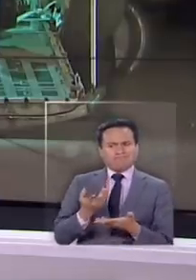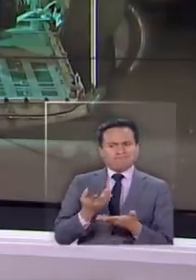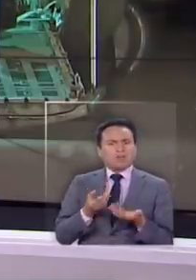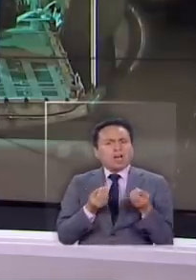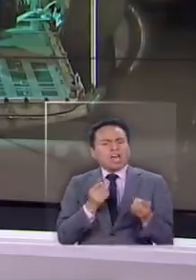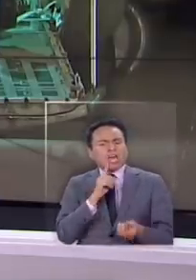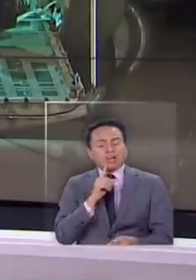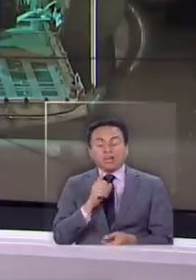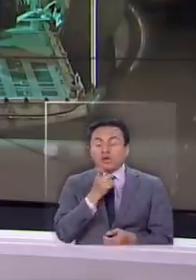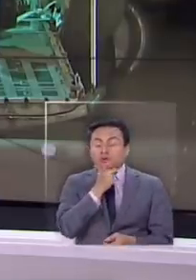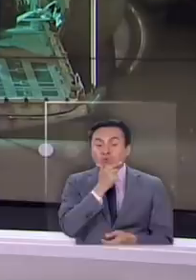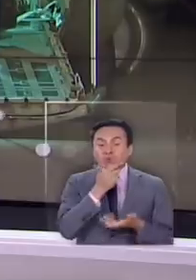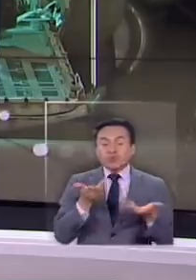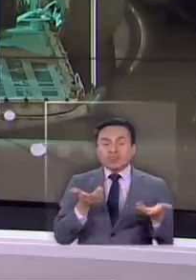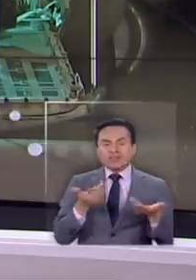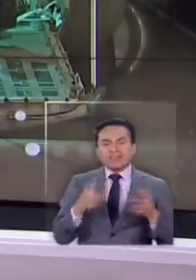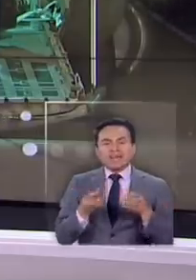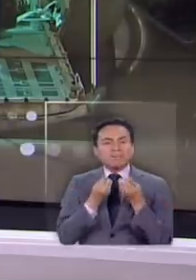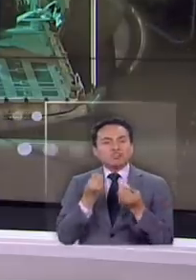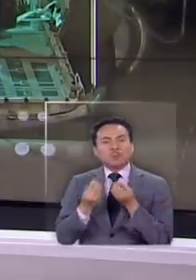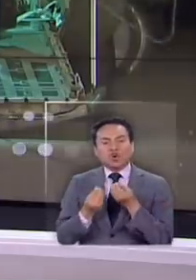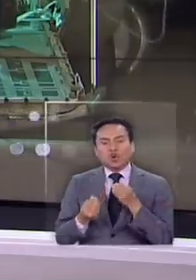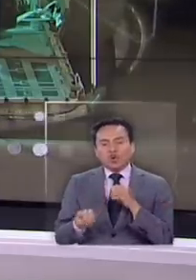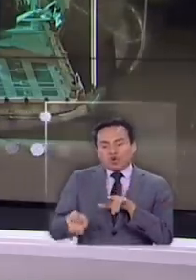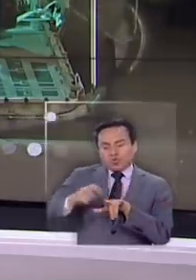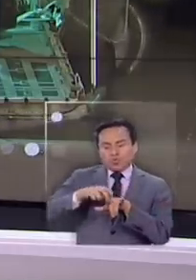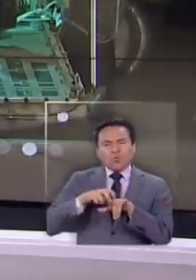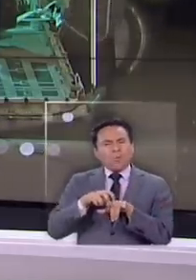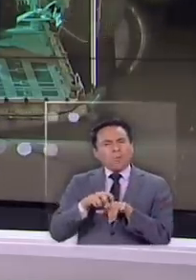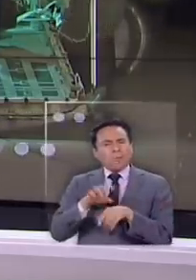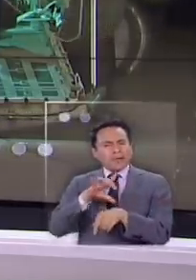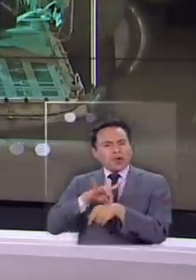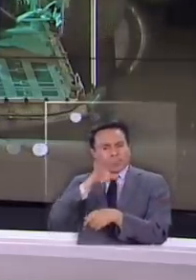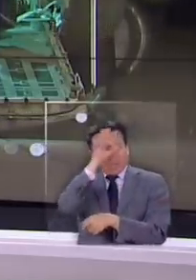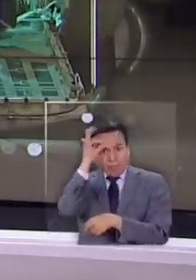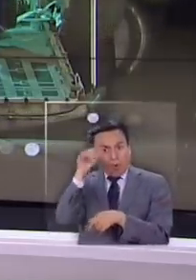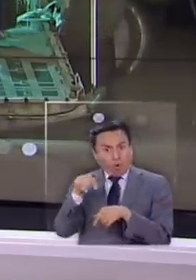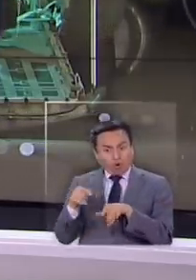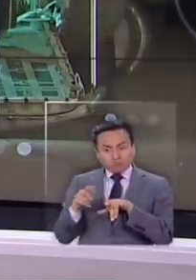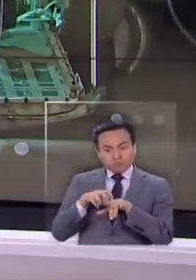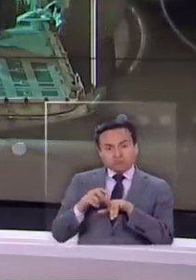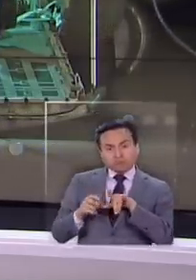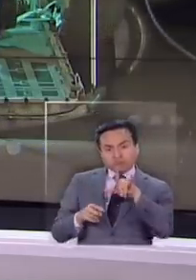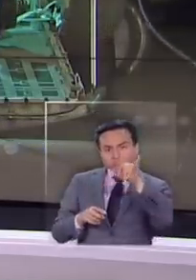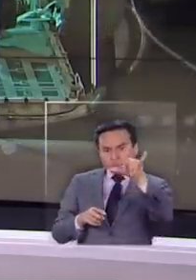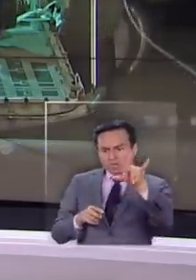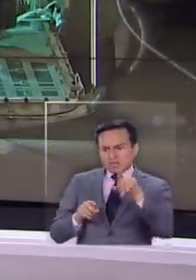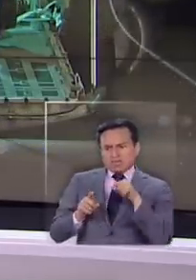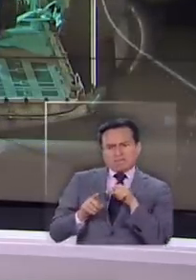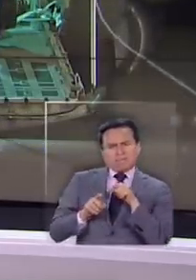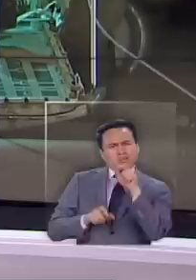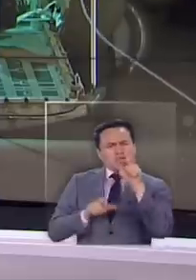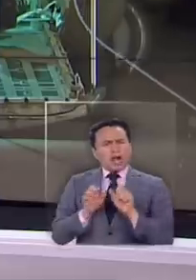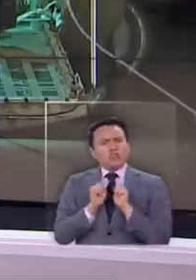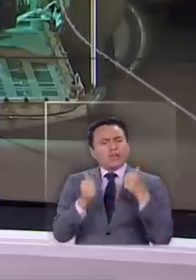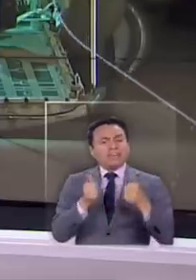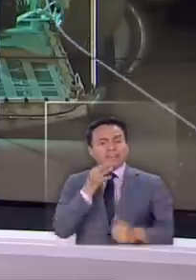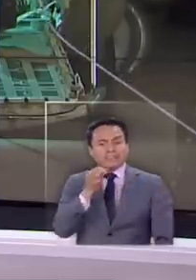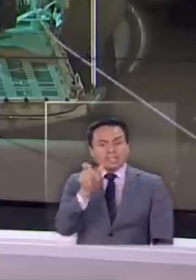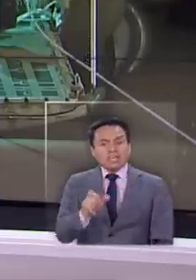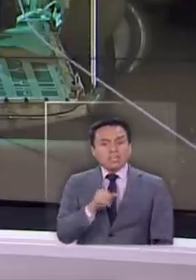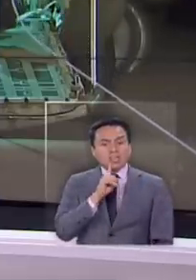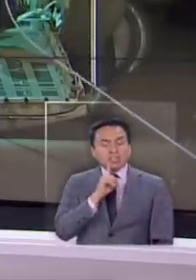La duda surge después del traslado de un médico de Temuco, quien, pese a que las autoridades afirmaron que